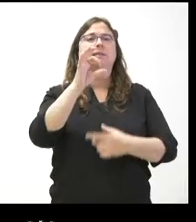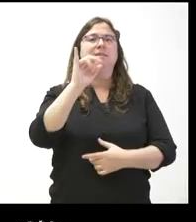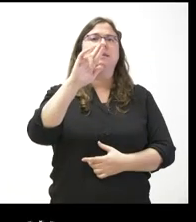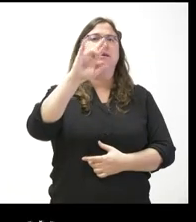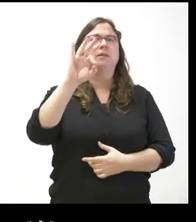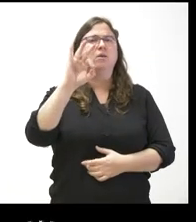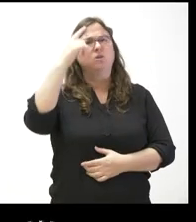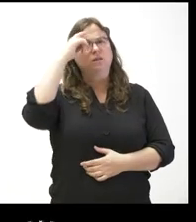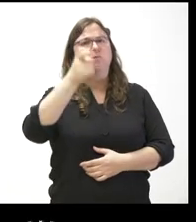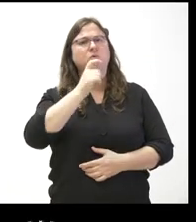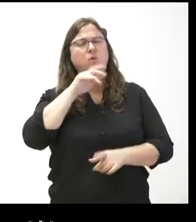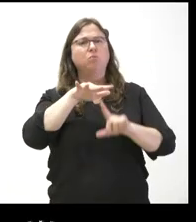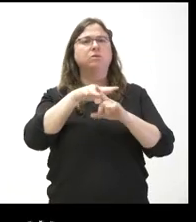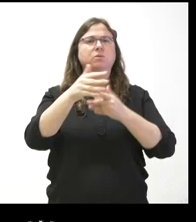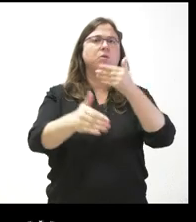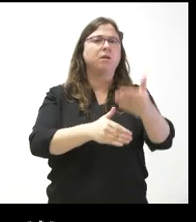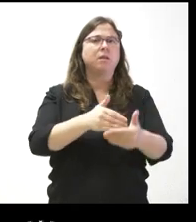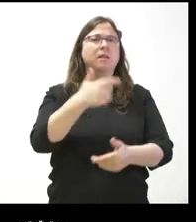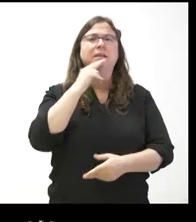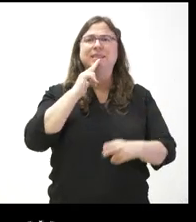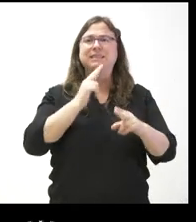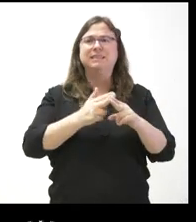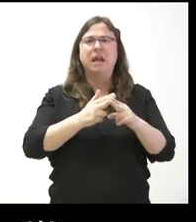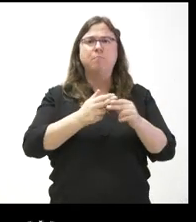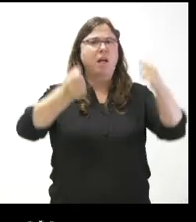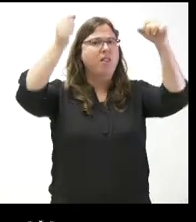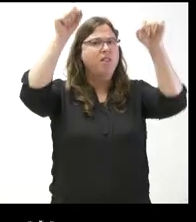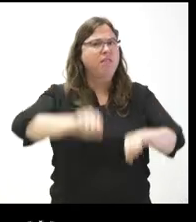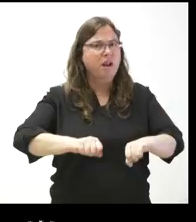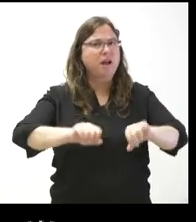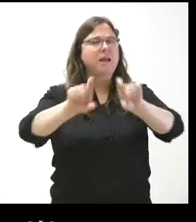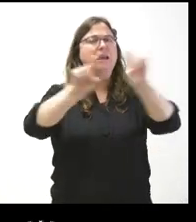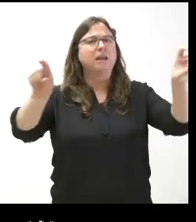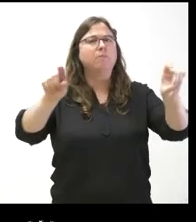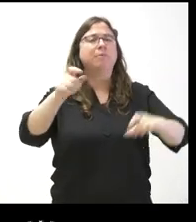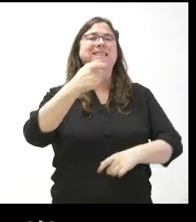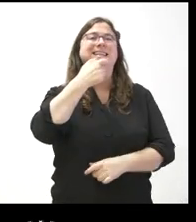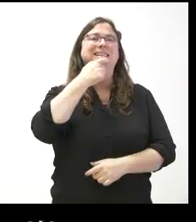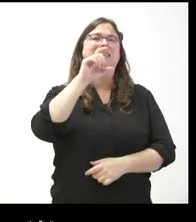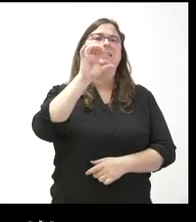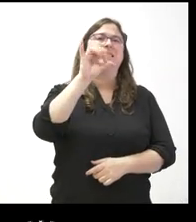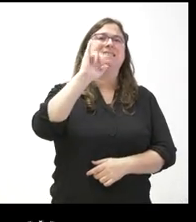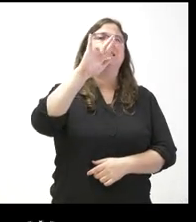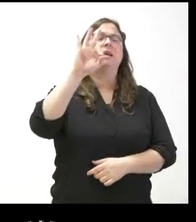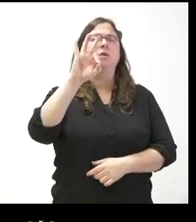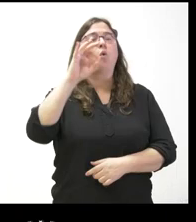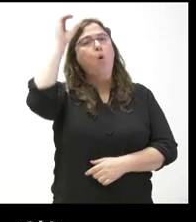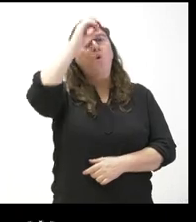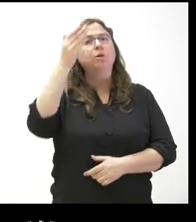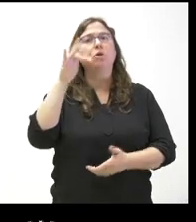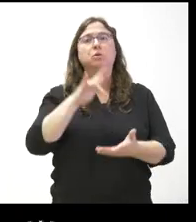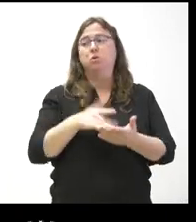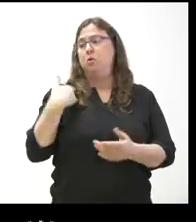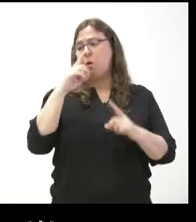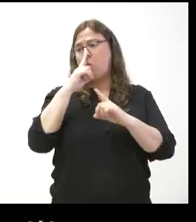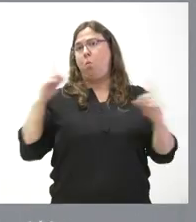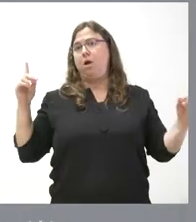sabían cómo iba. Esto es el cierre de Siro. ¿Qué opinión tiene la Junta de lo que está pasando y de lo que ha pasado en este último